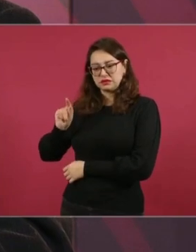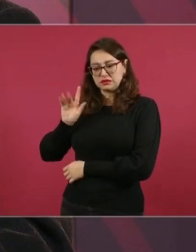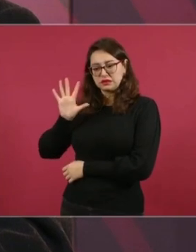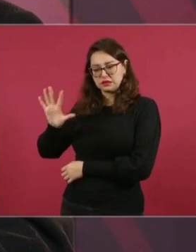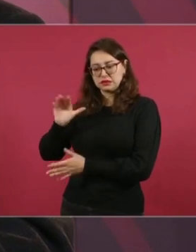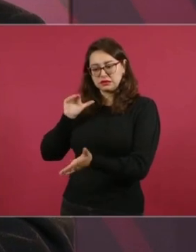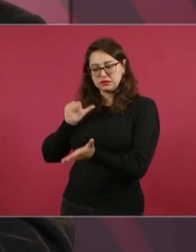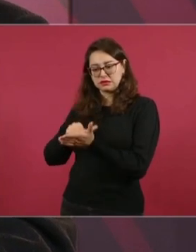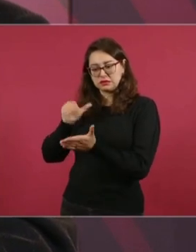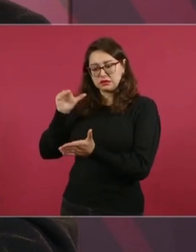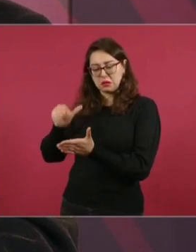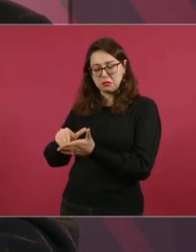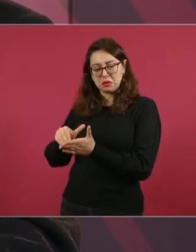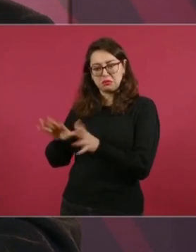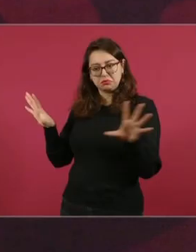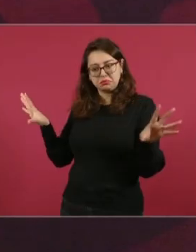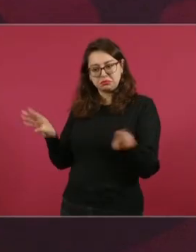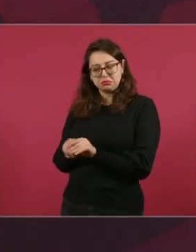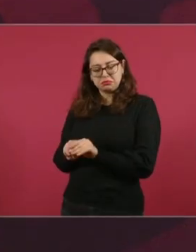mil millones,